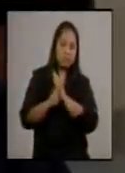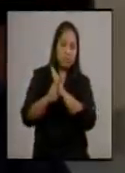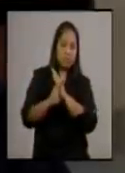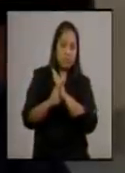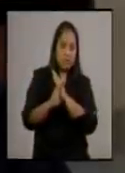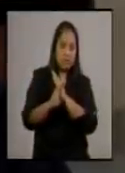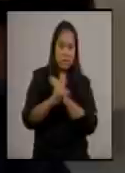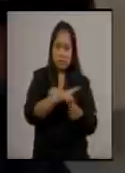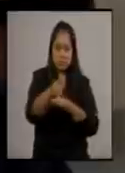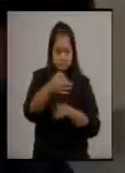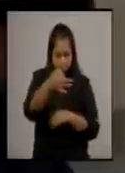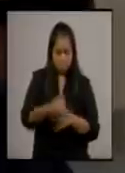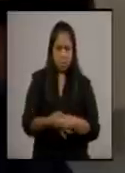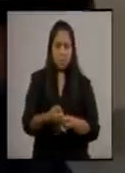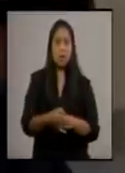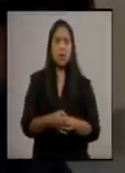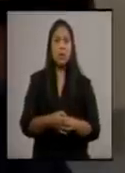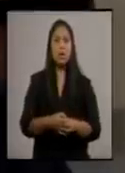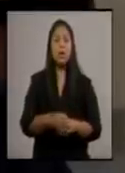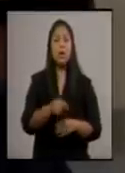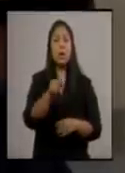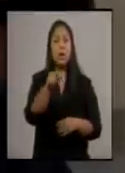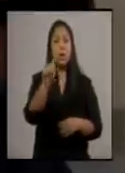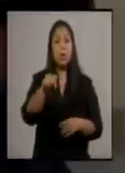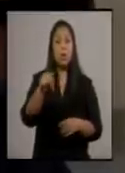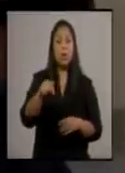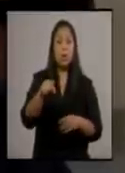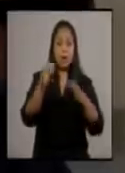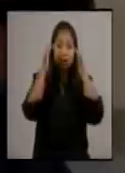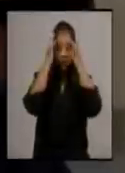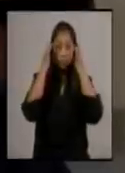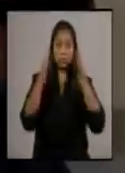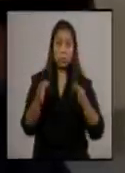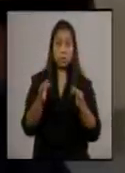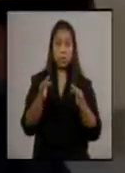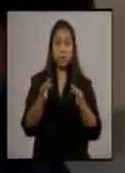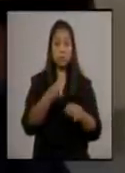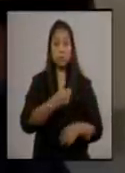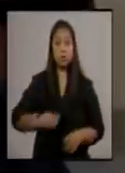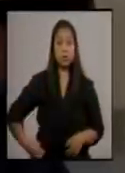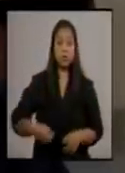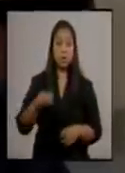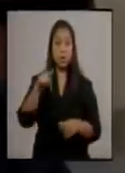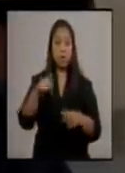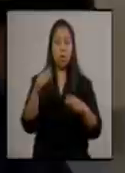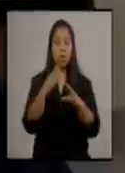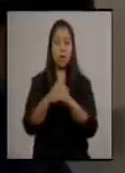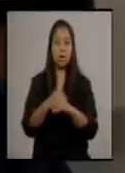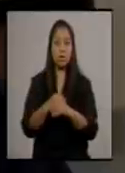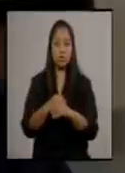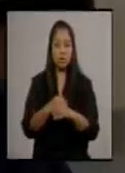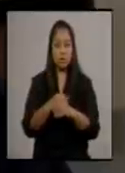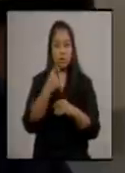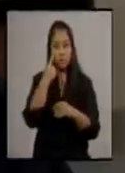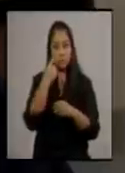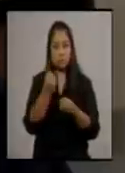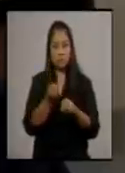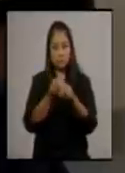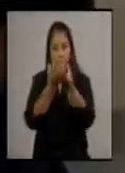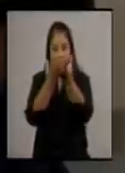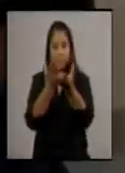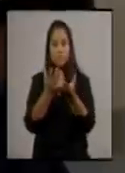portamos bien hoy. En las disposiciones presidenciales que haremos hoy en la noche miraremos cómo